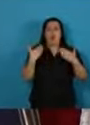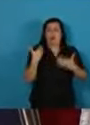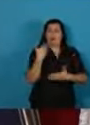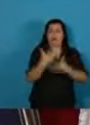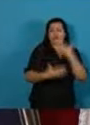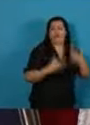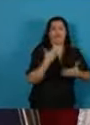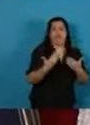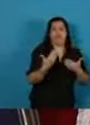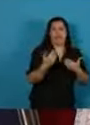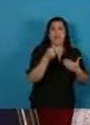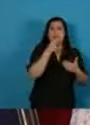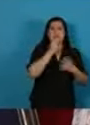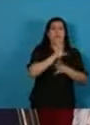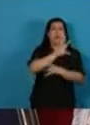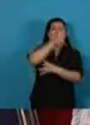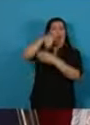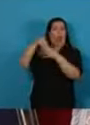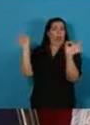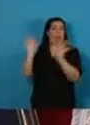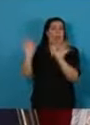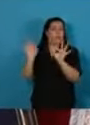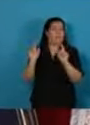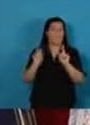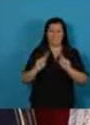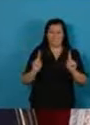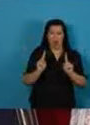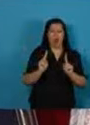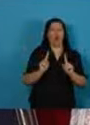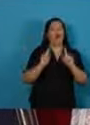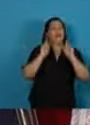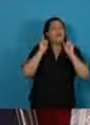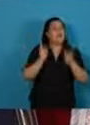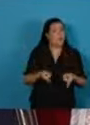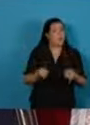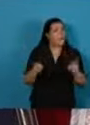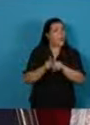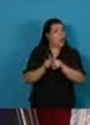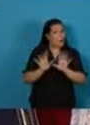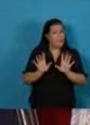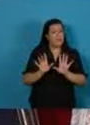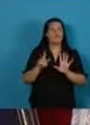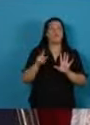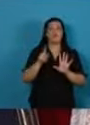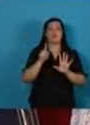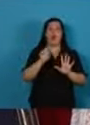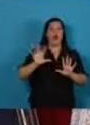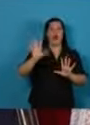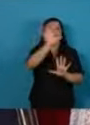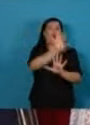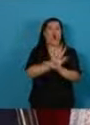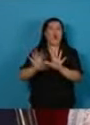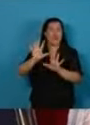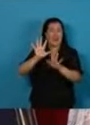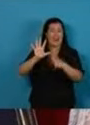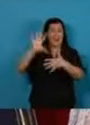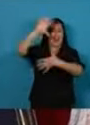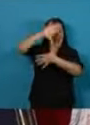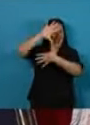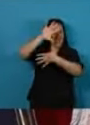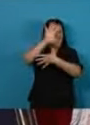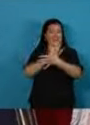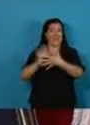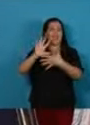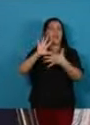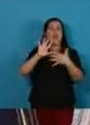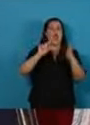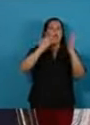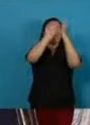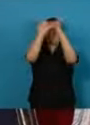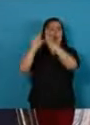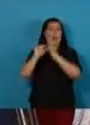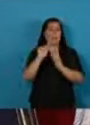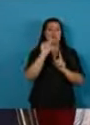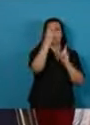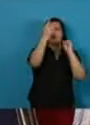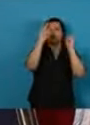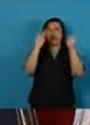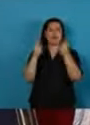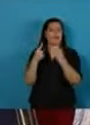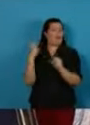un país que no se realiza. De la misma manera, a nivel continental, ningún país podrá realizarse en un